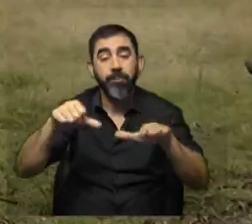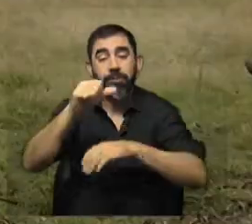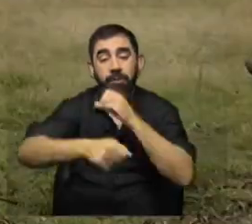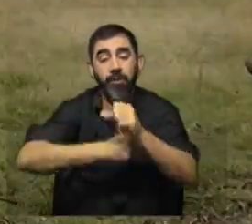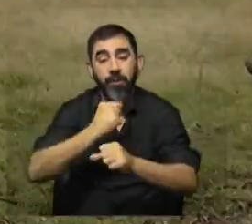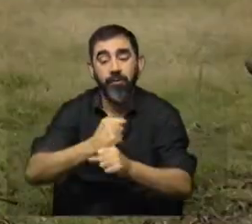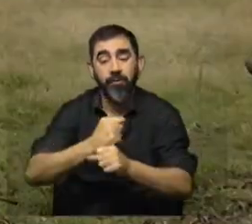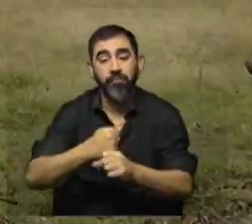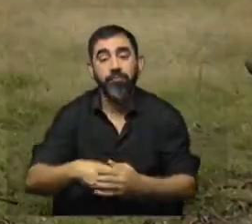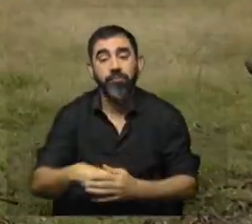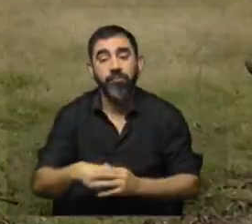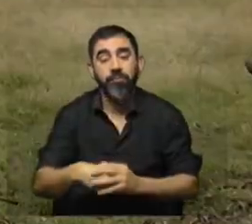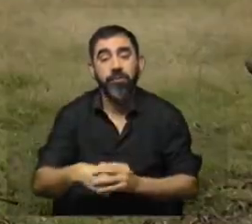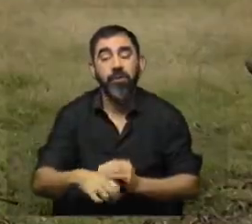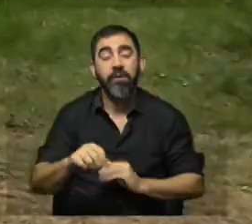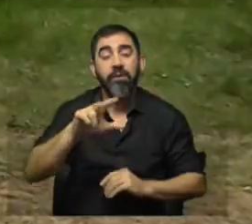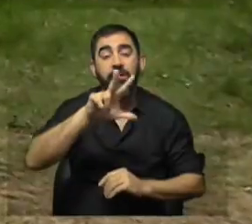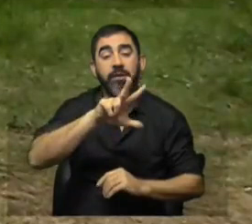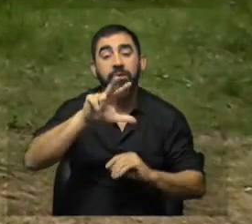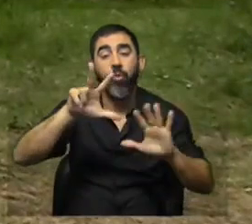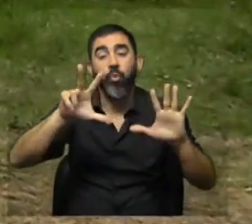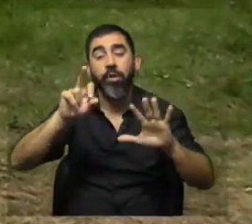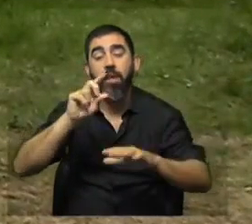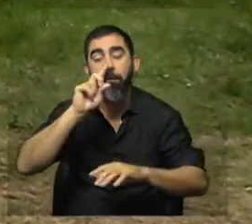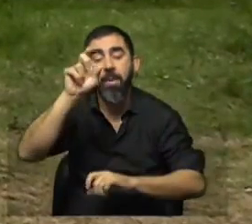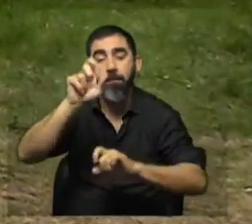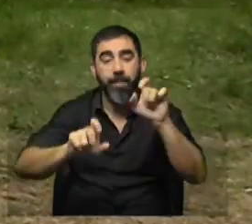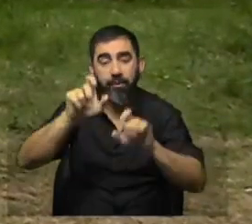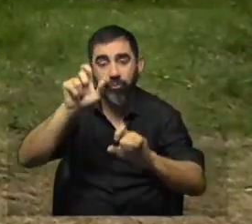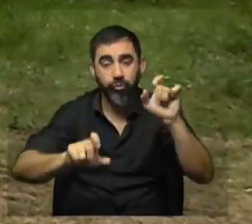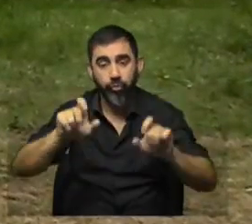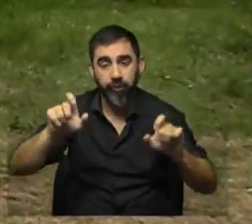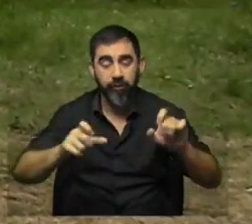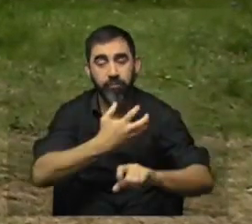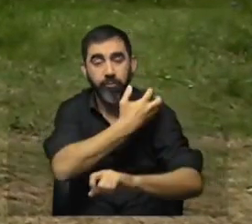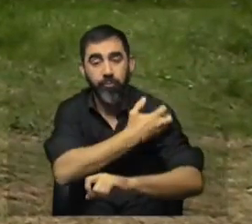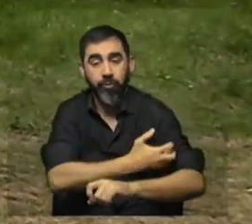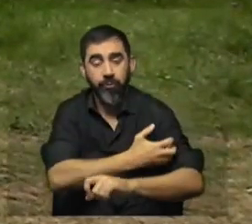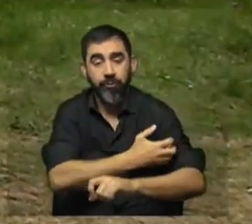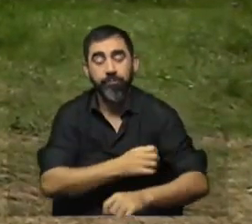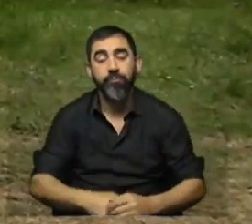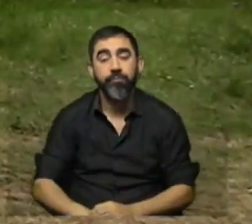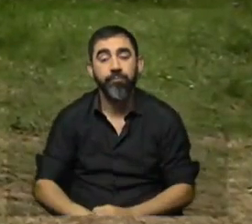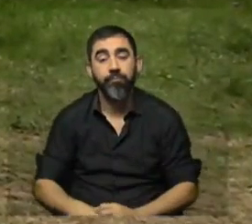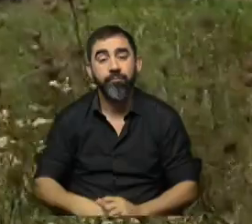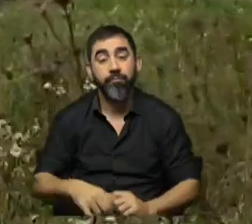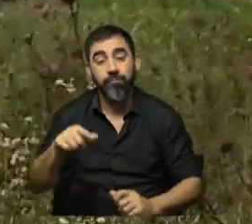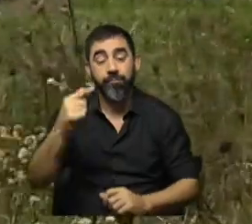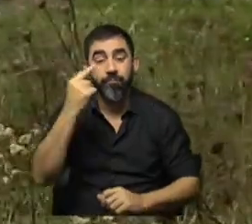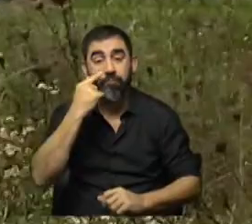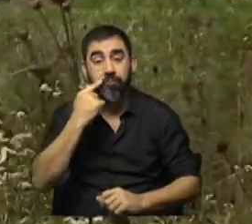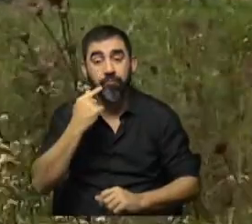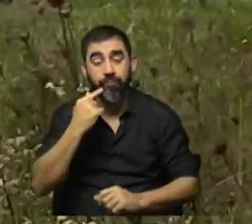que equivale a más de 380.000 personas, según informó el Instituto Nacional de Estadísticas. Esta cifra